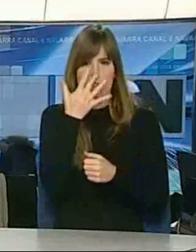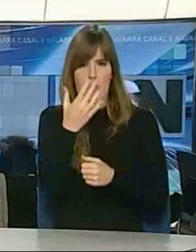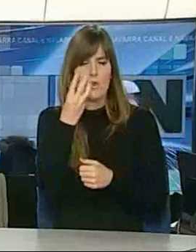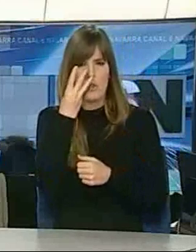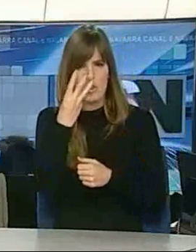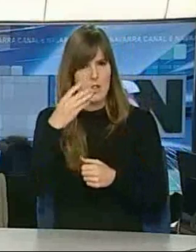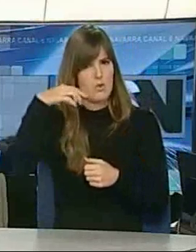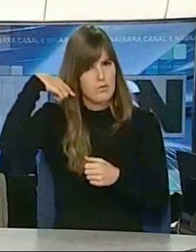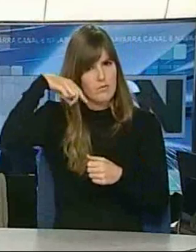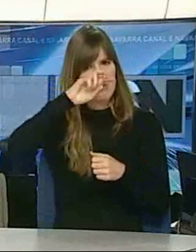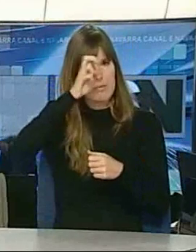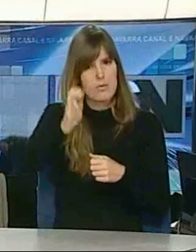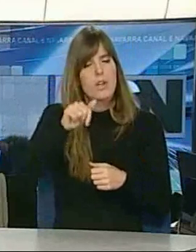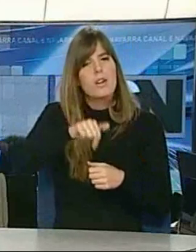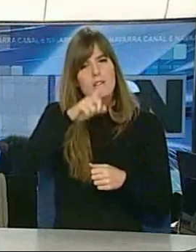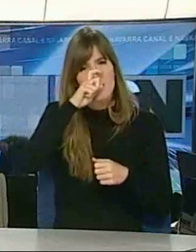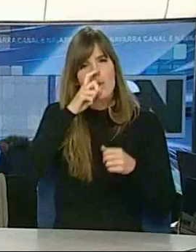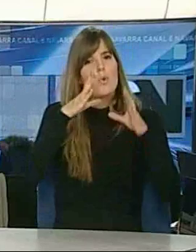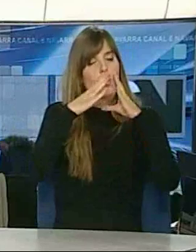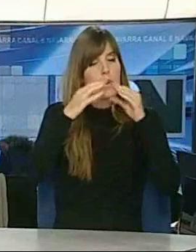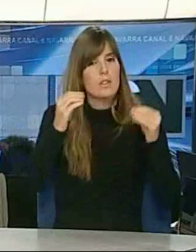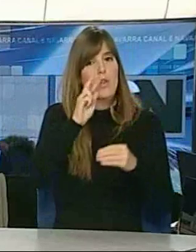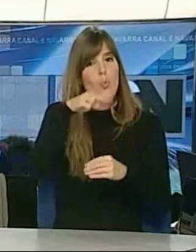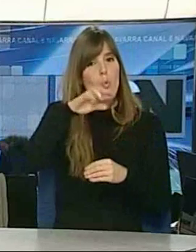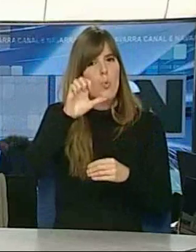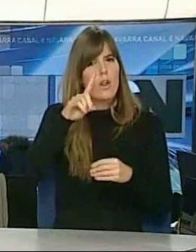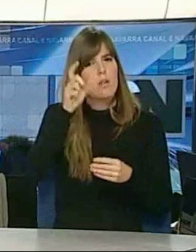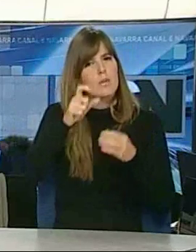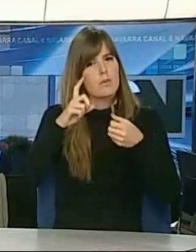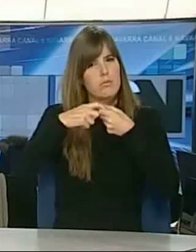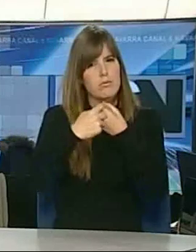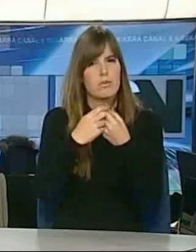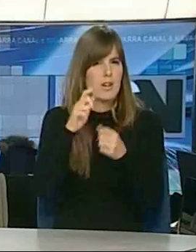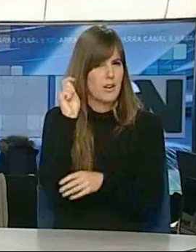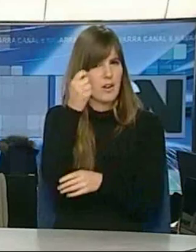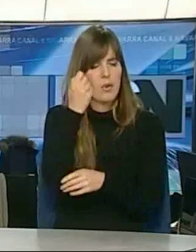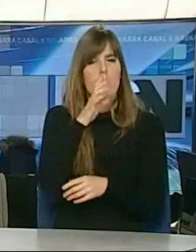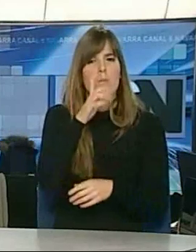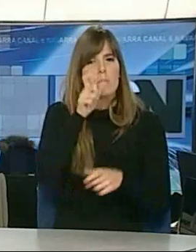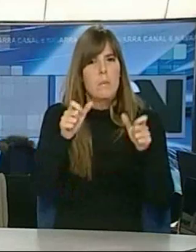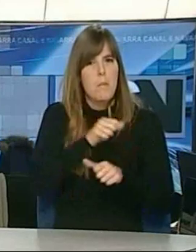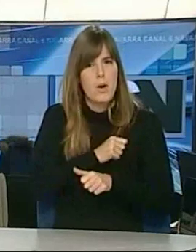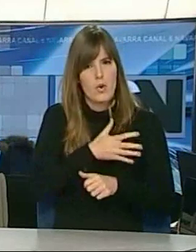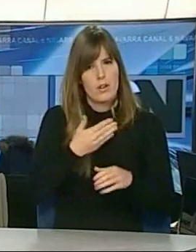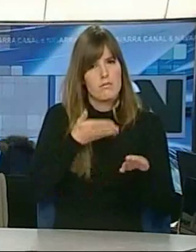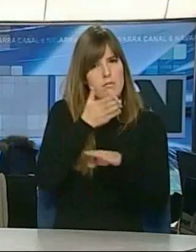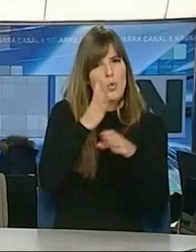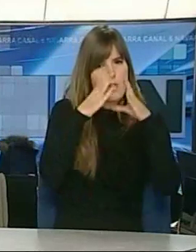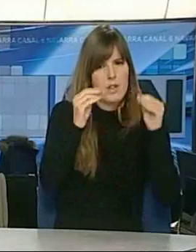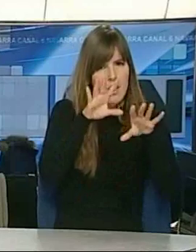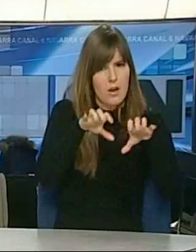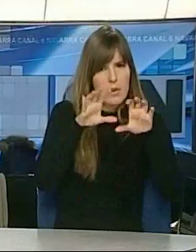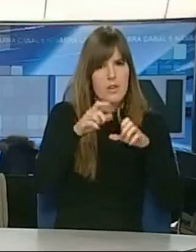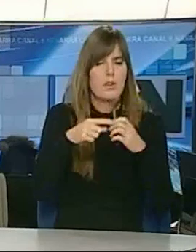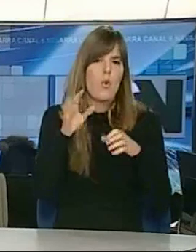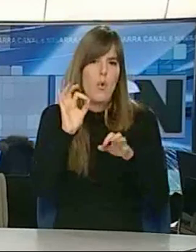experimentado este año un récord de matriculaciones por la crisis al apuntarse parados o trabajadores que quieren tener mayor preparación. Más de 5.000 alumnos